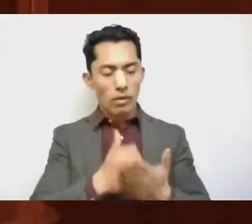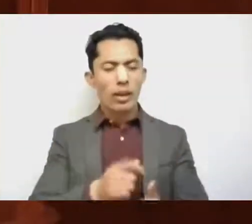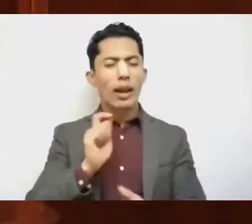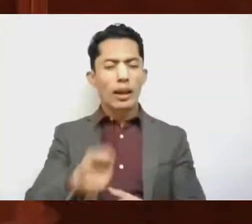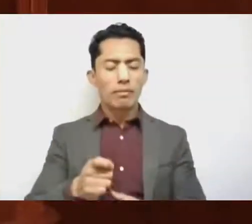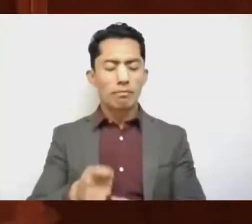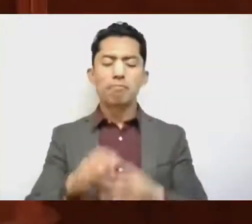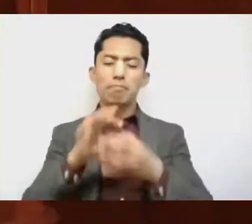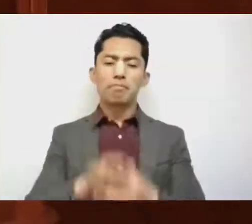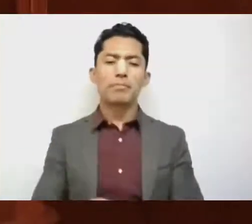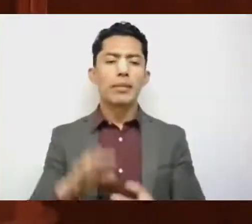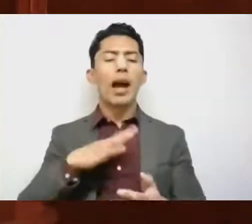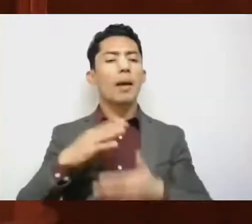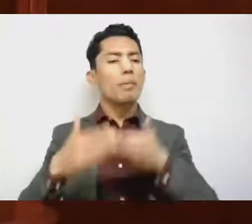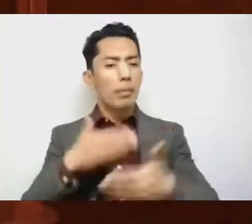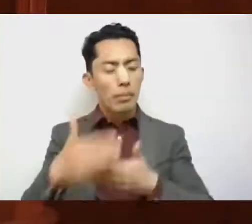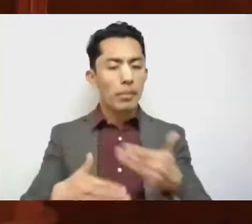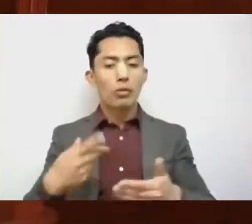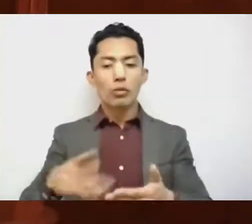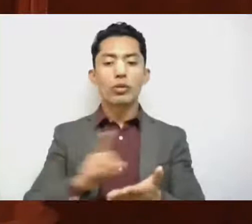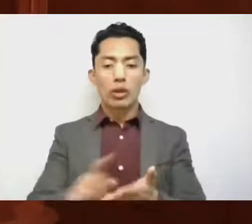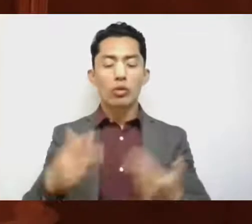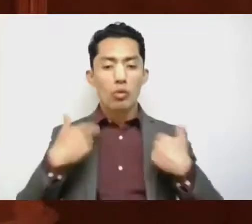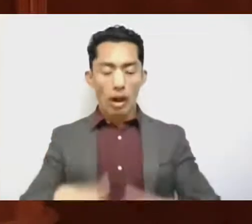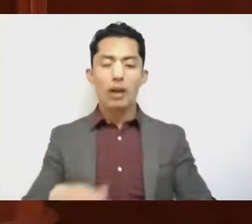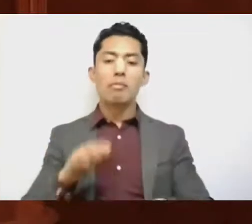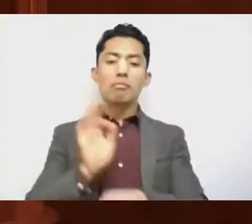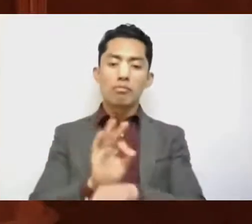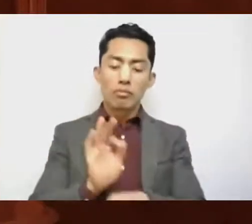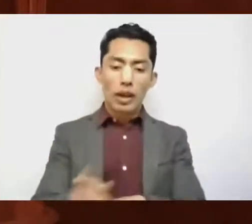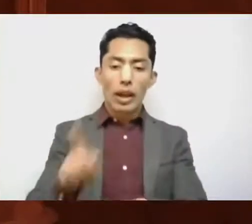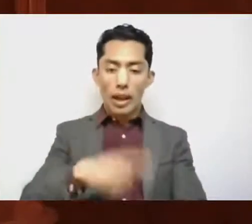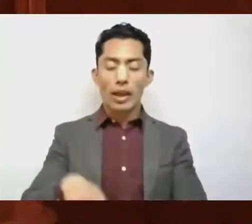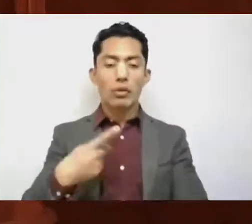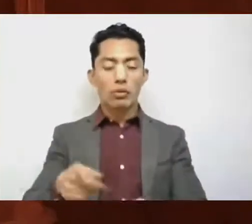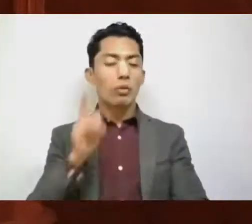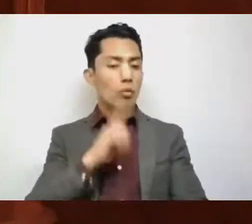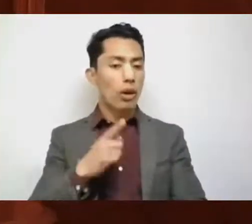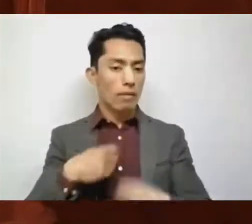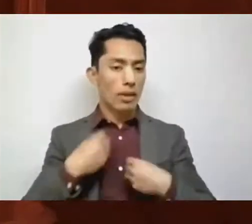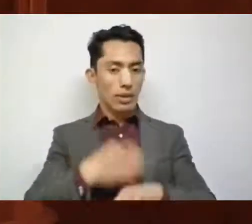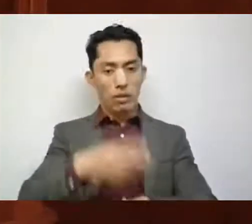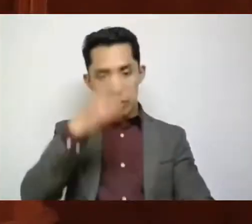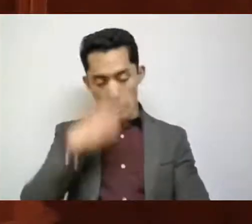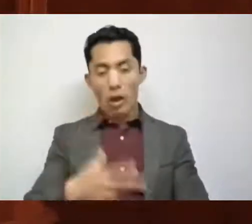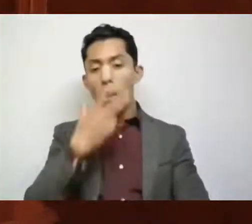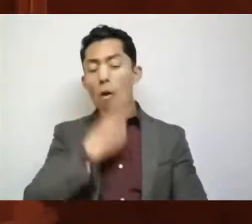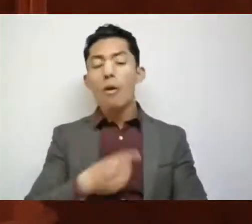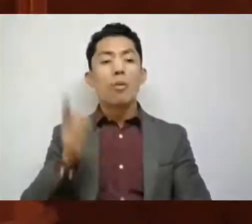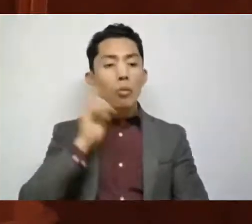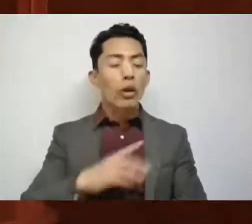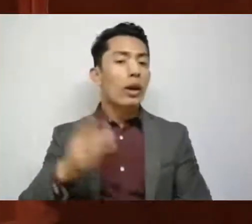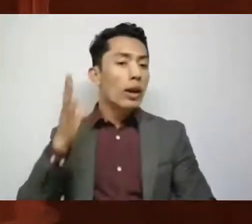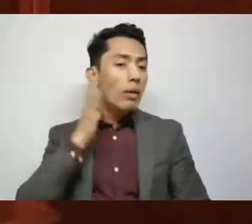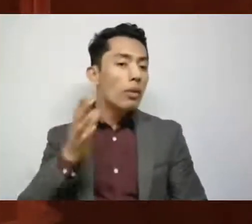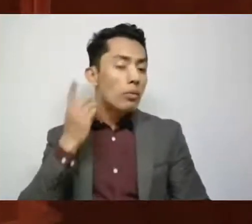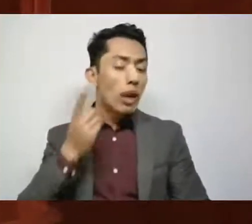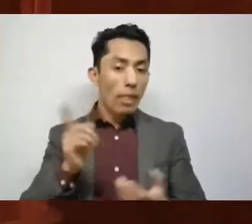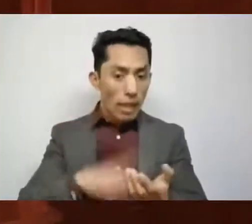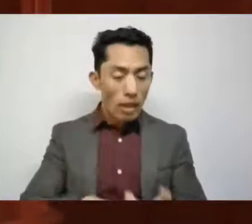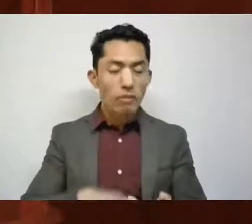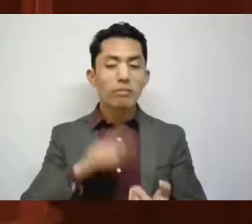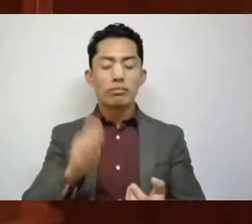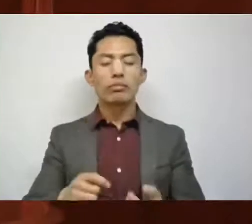congruencia con la progresividad de los derechos y necesidades de las mexiquenses. Las y los legisladores estamos obligadas y